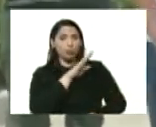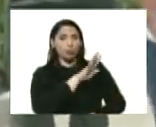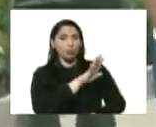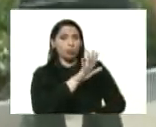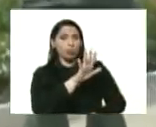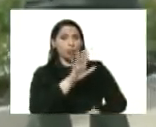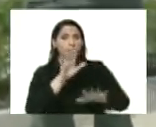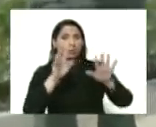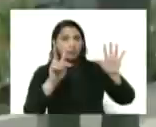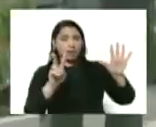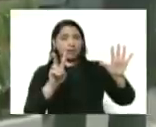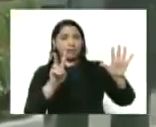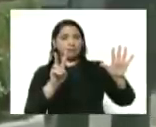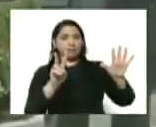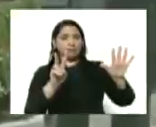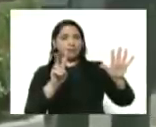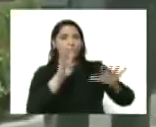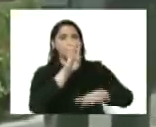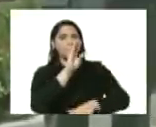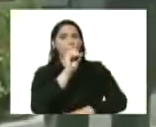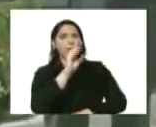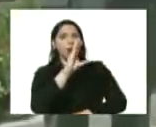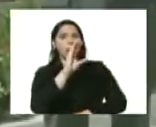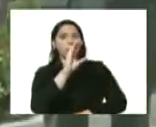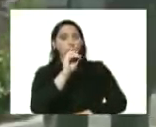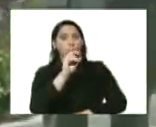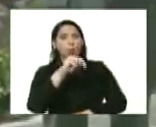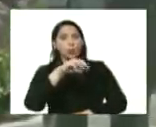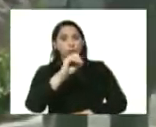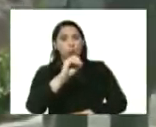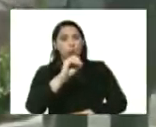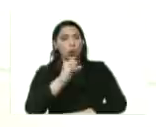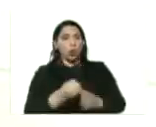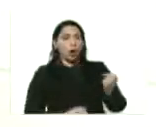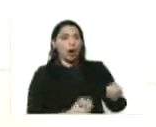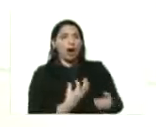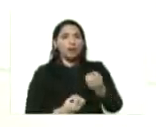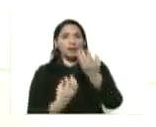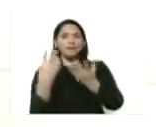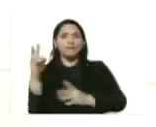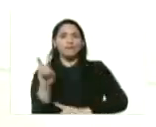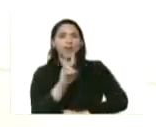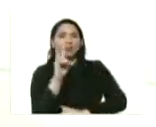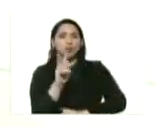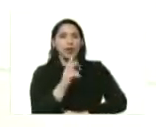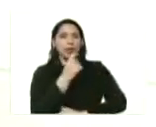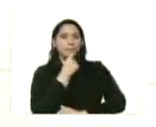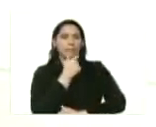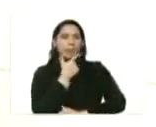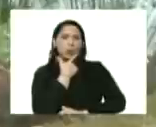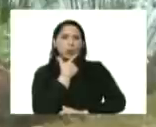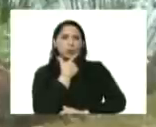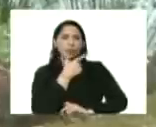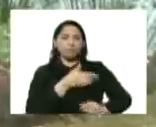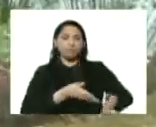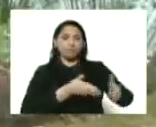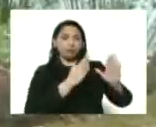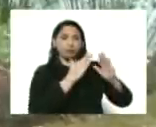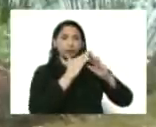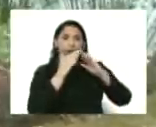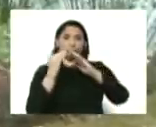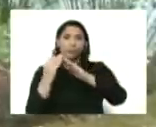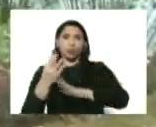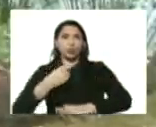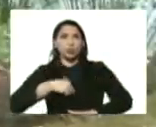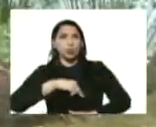457 de Boconó el jardín de Venezuela en esta hermosa urbanización estamos